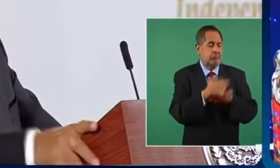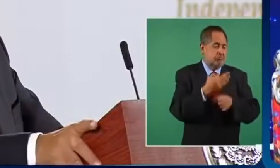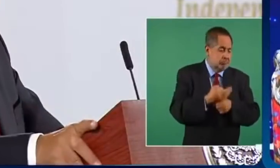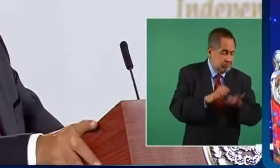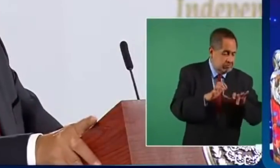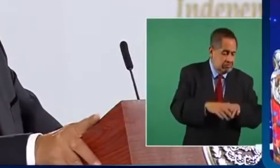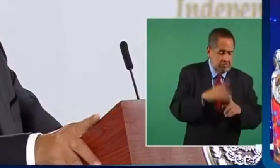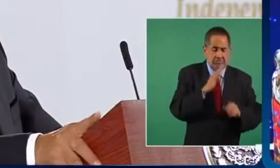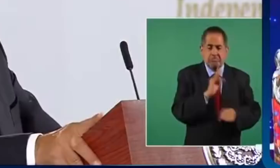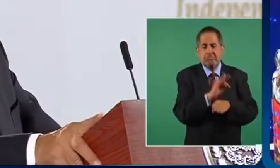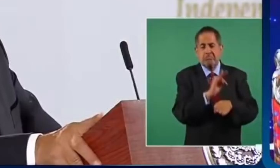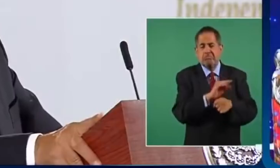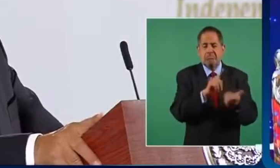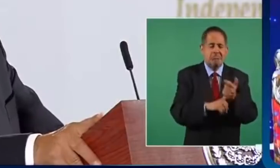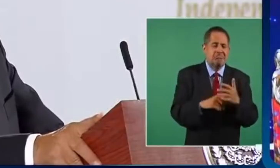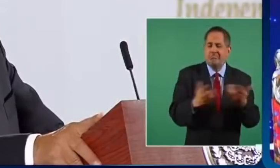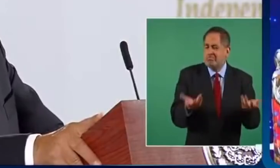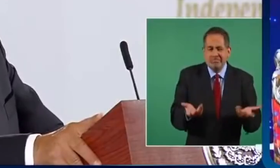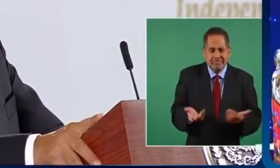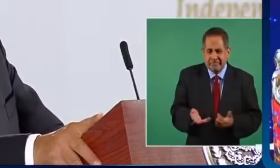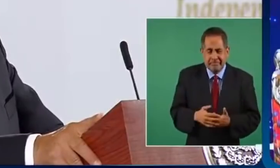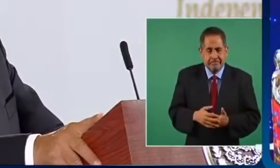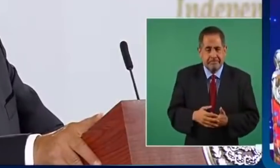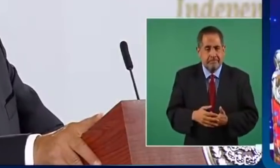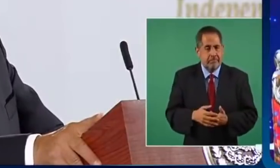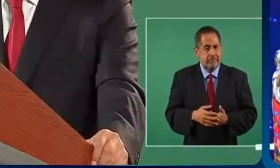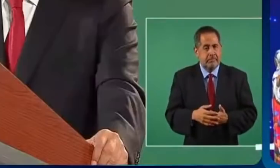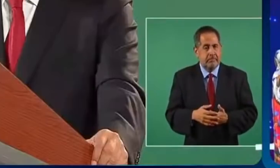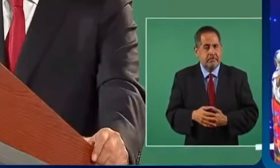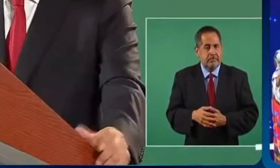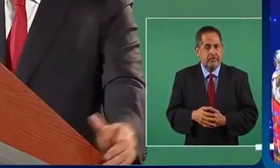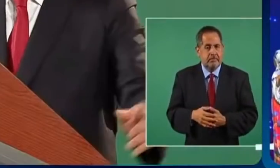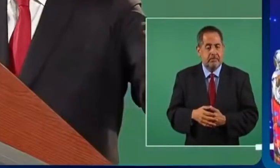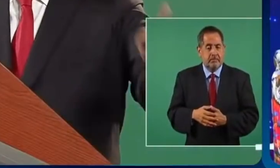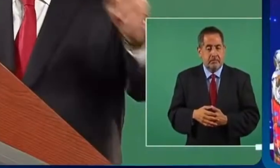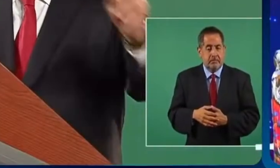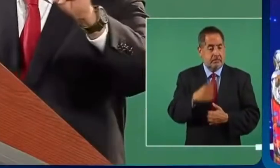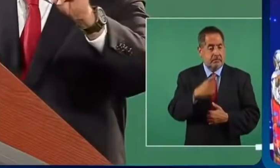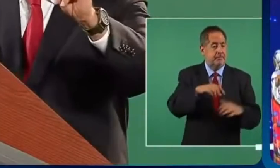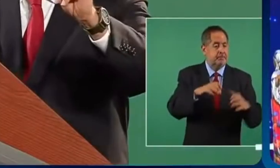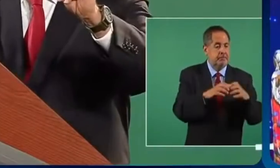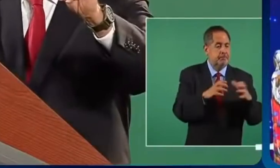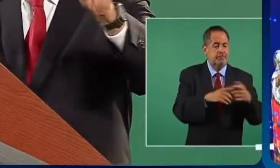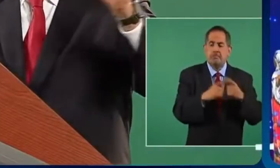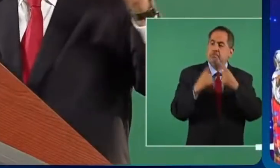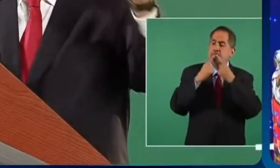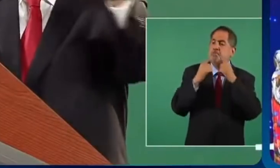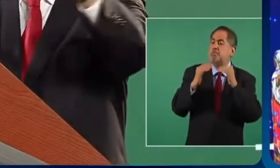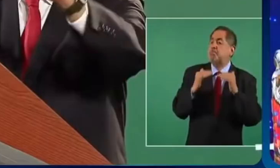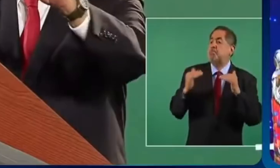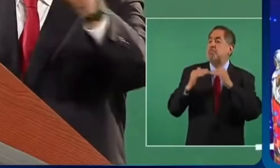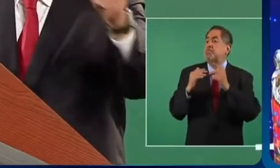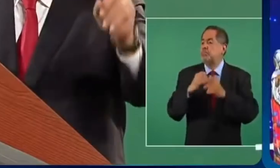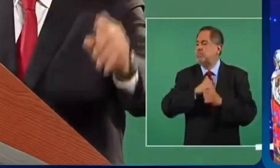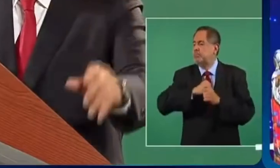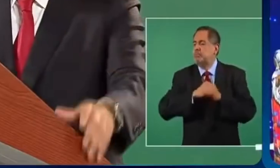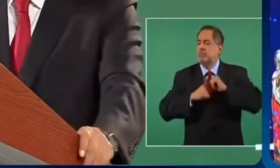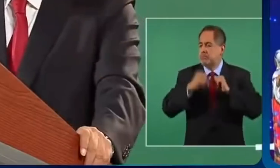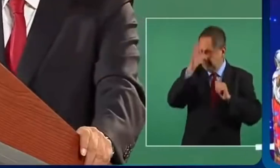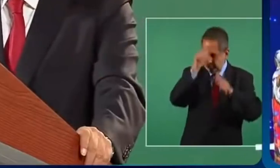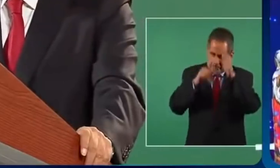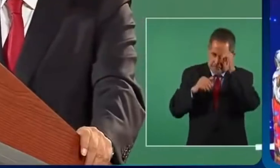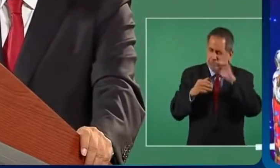ellos se dedicaban a las relaciones públicas y al influyentismo